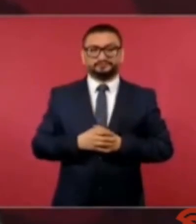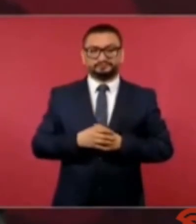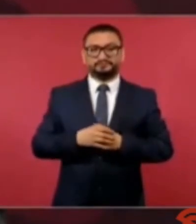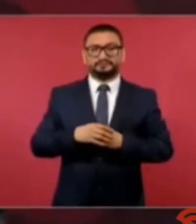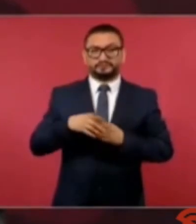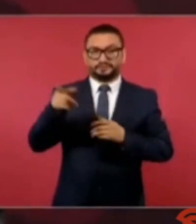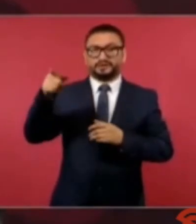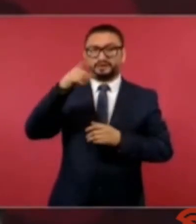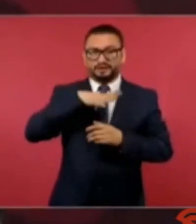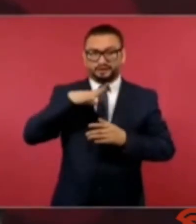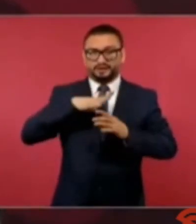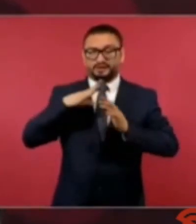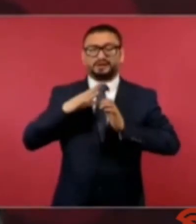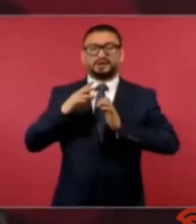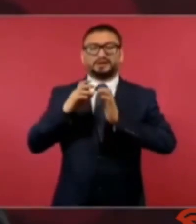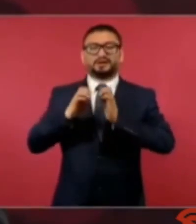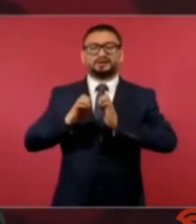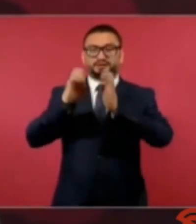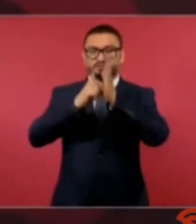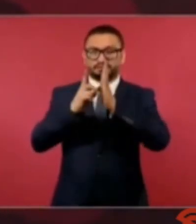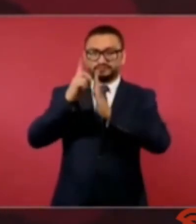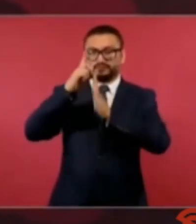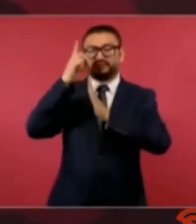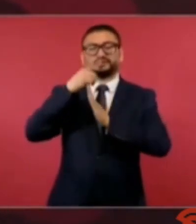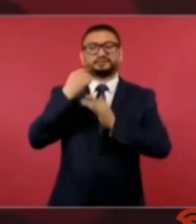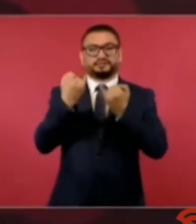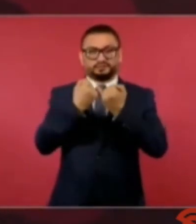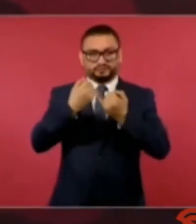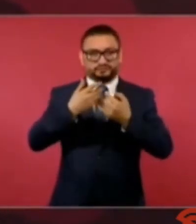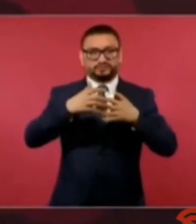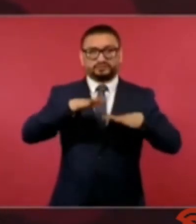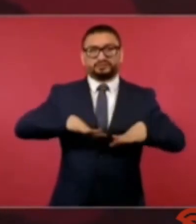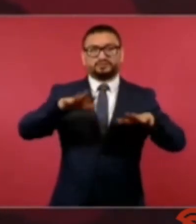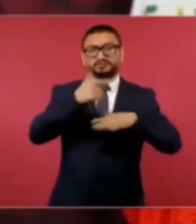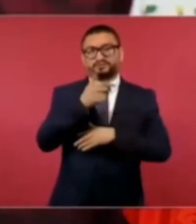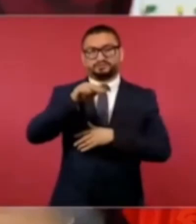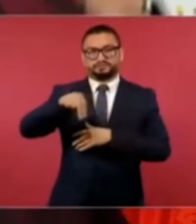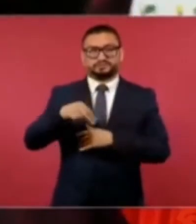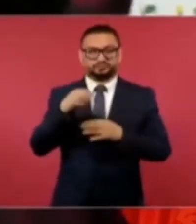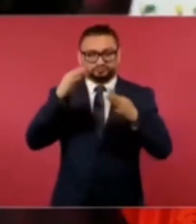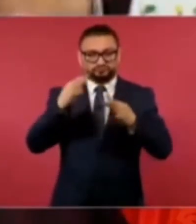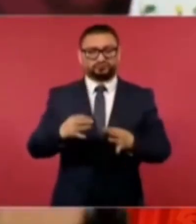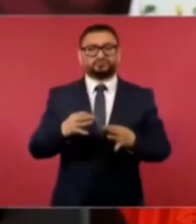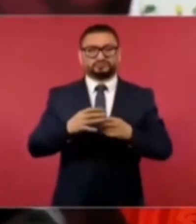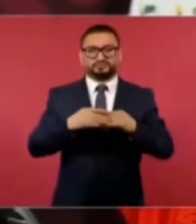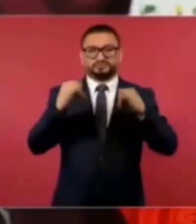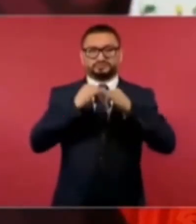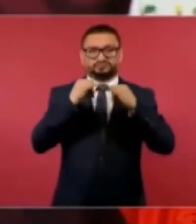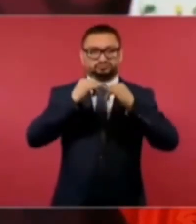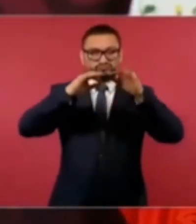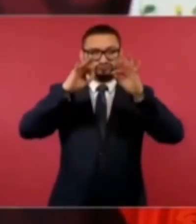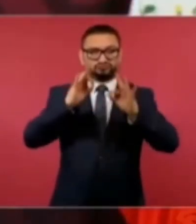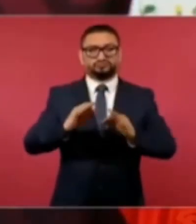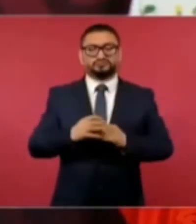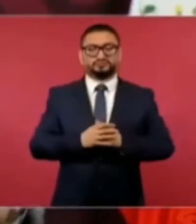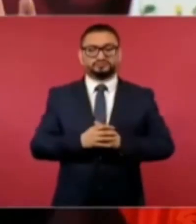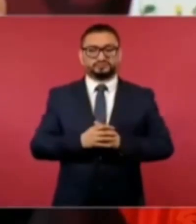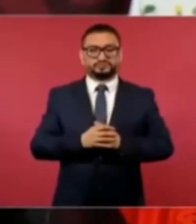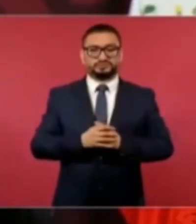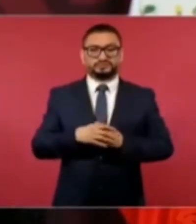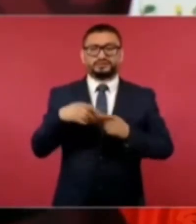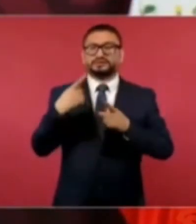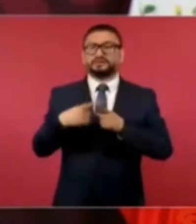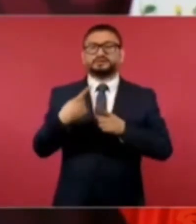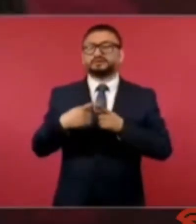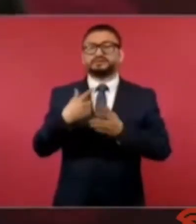habitacionales con instalaciones de la guardia nacional toda una institución ¿quién nos